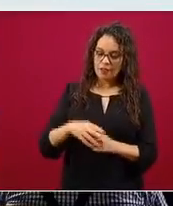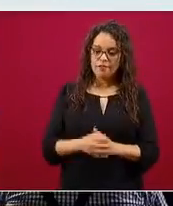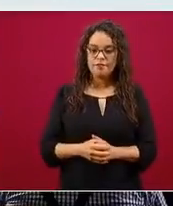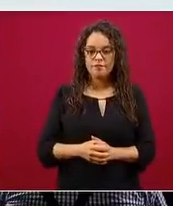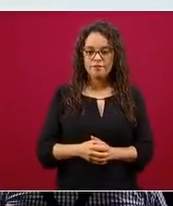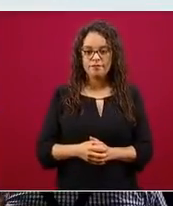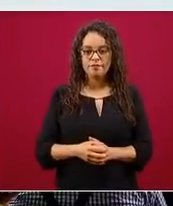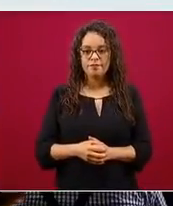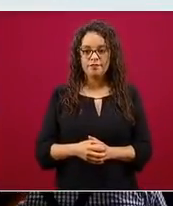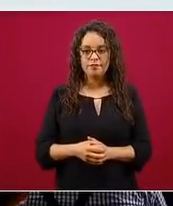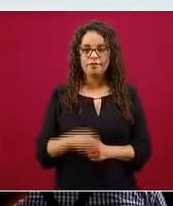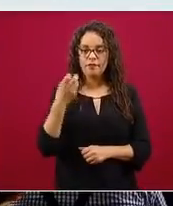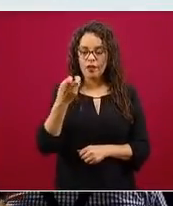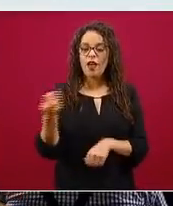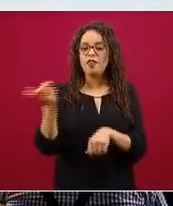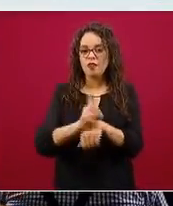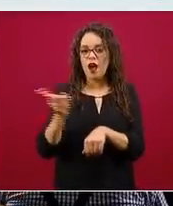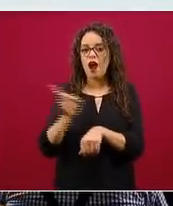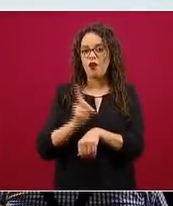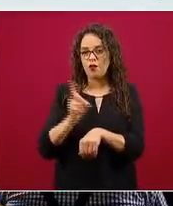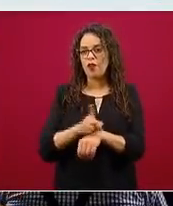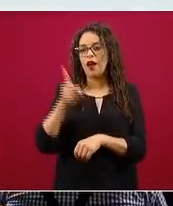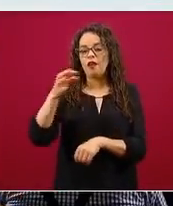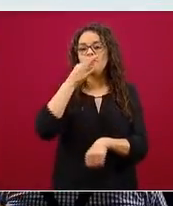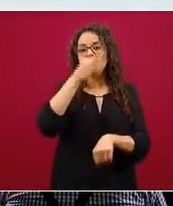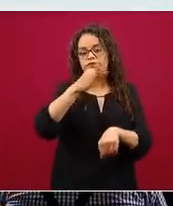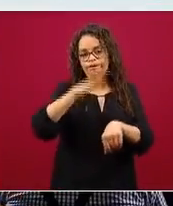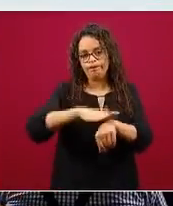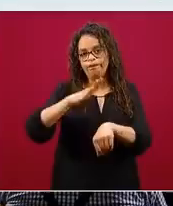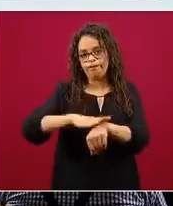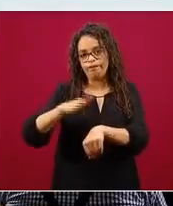el CISBER diariamente. La que sigue, por favor.